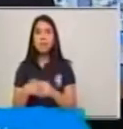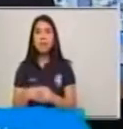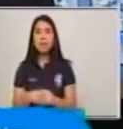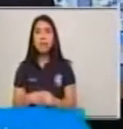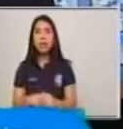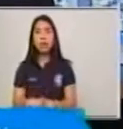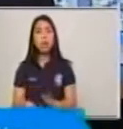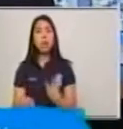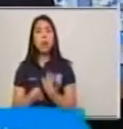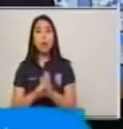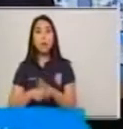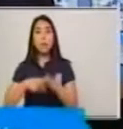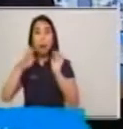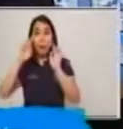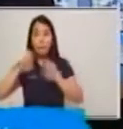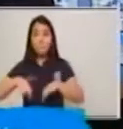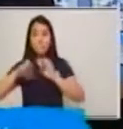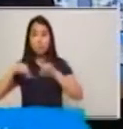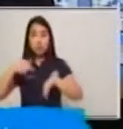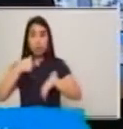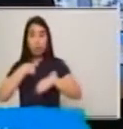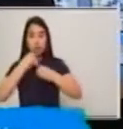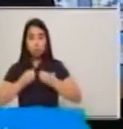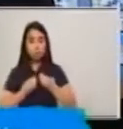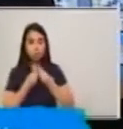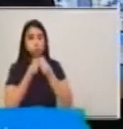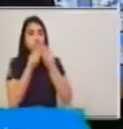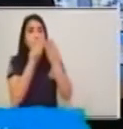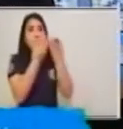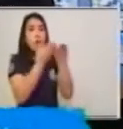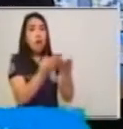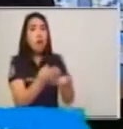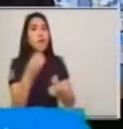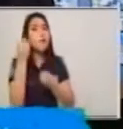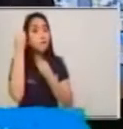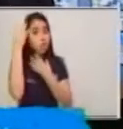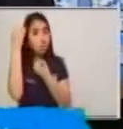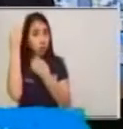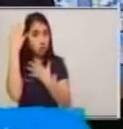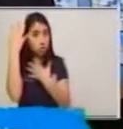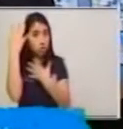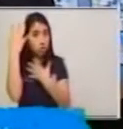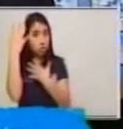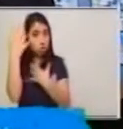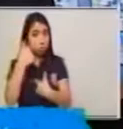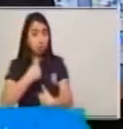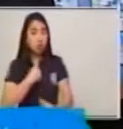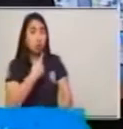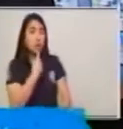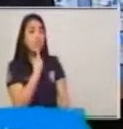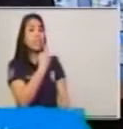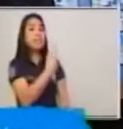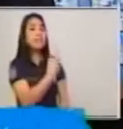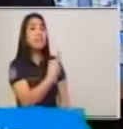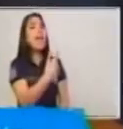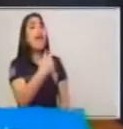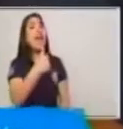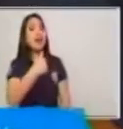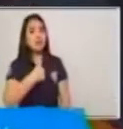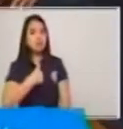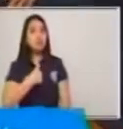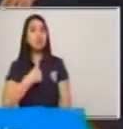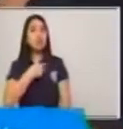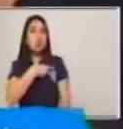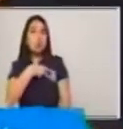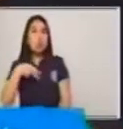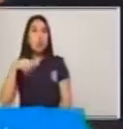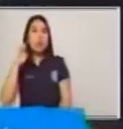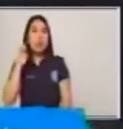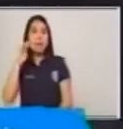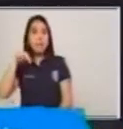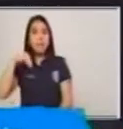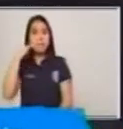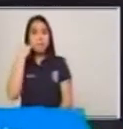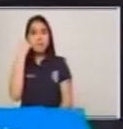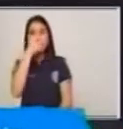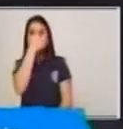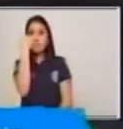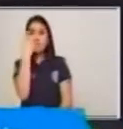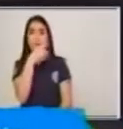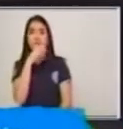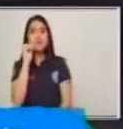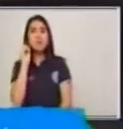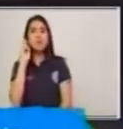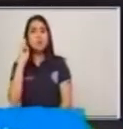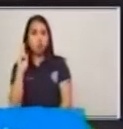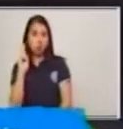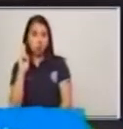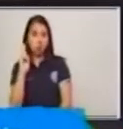la información o el mensaje. Entonces, si el emisor es el